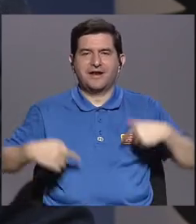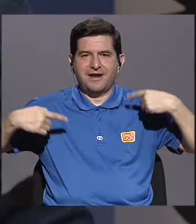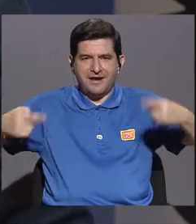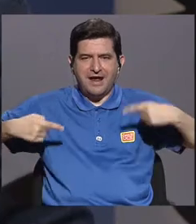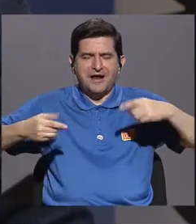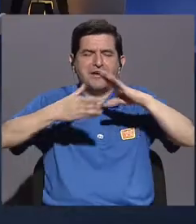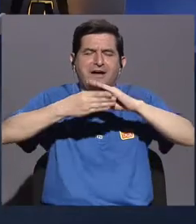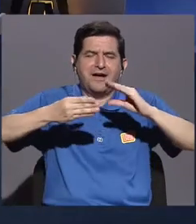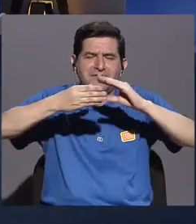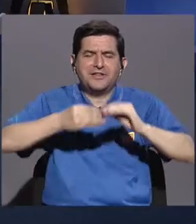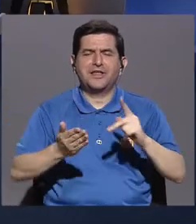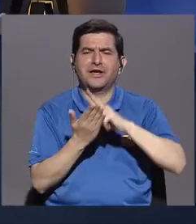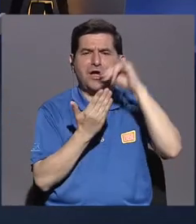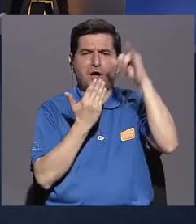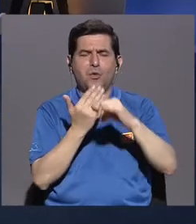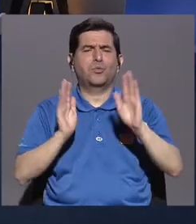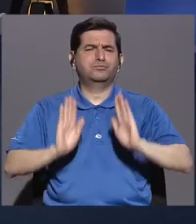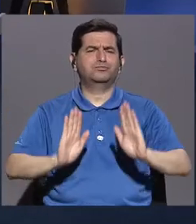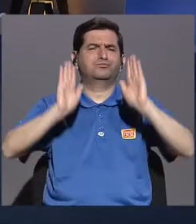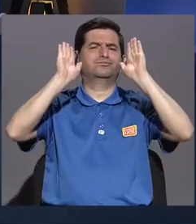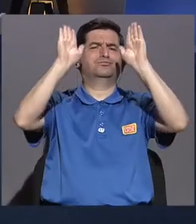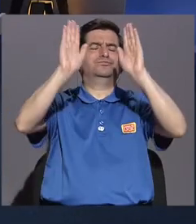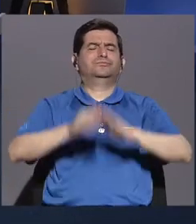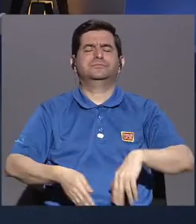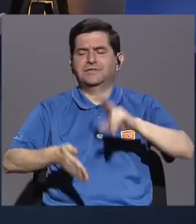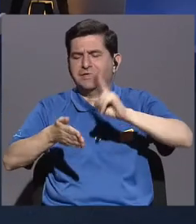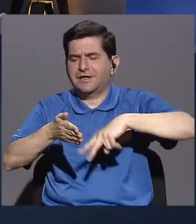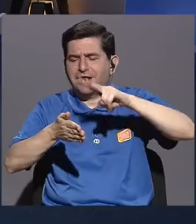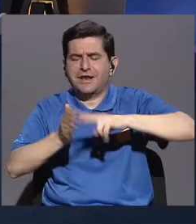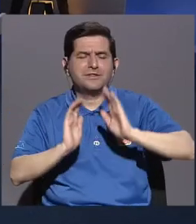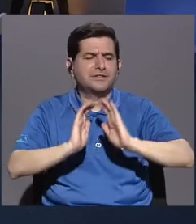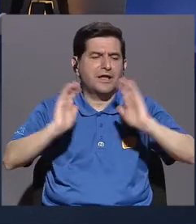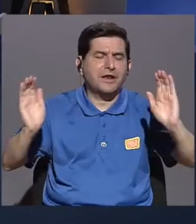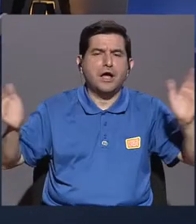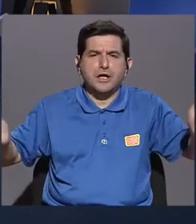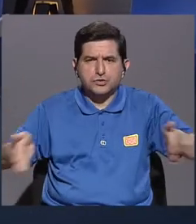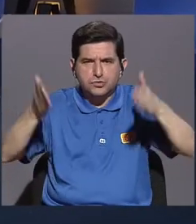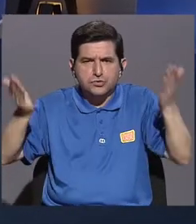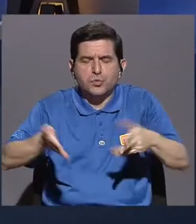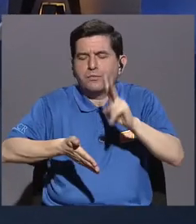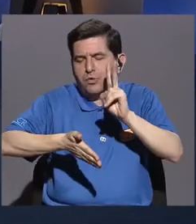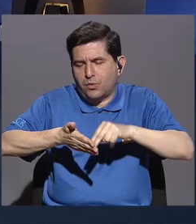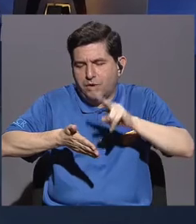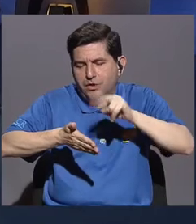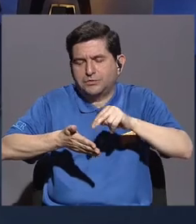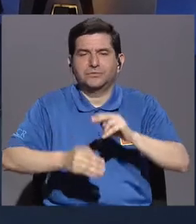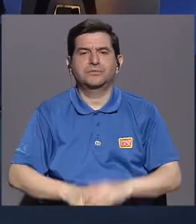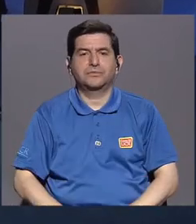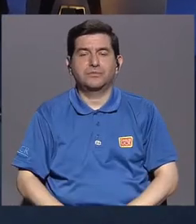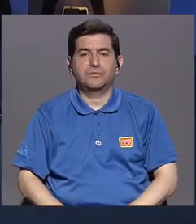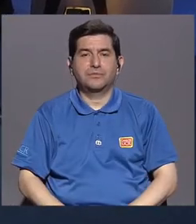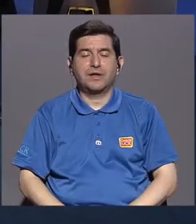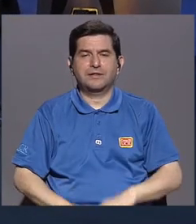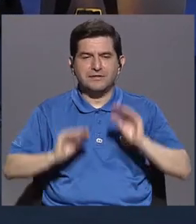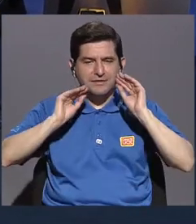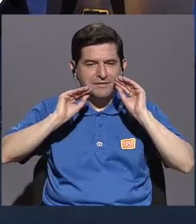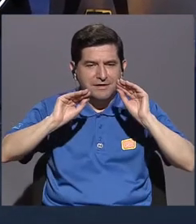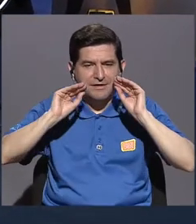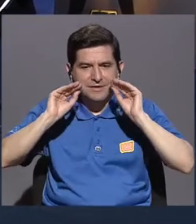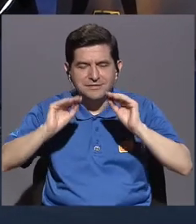Cuentera, un fabuloso proyecto de literatura infantil, de fomento de la lectura, de alfabetización